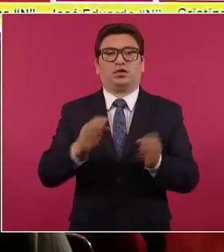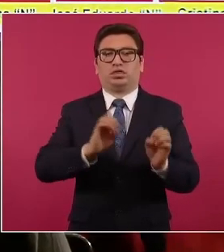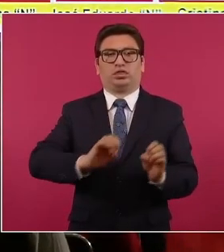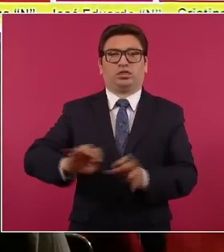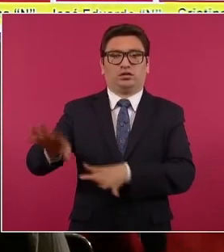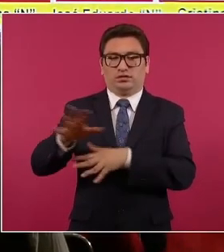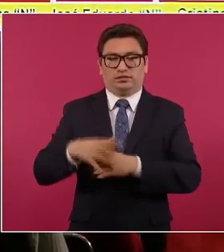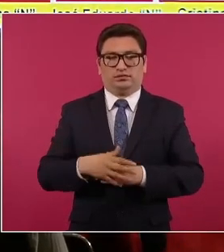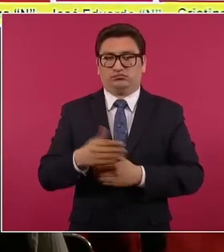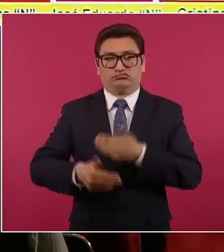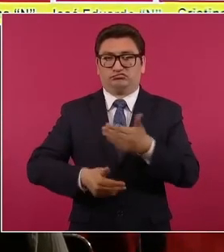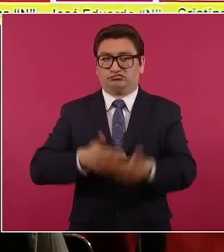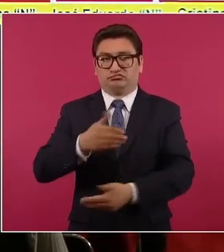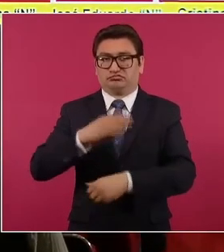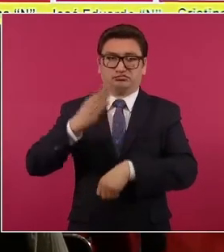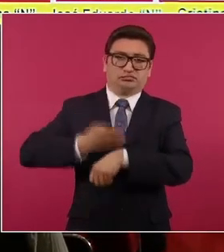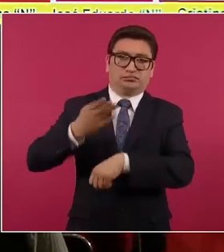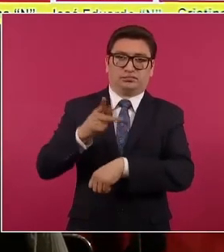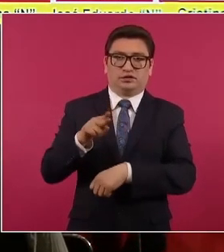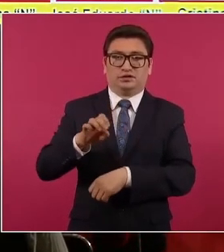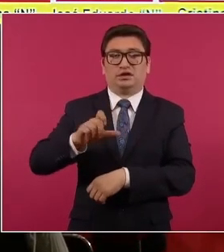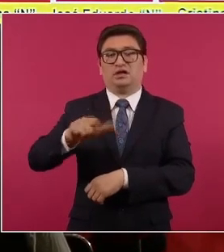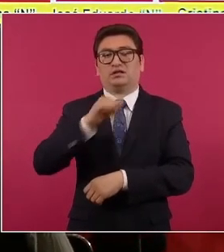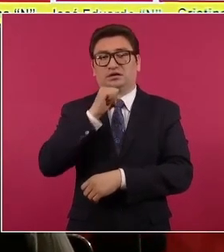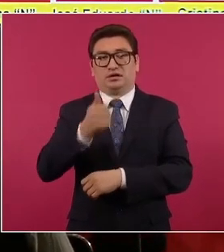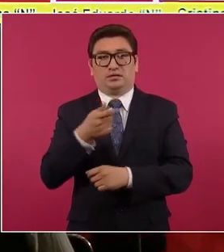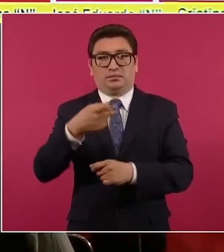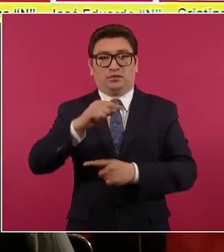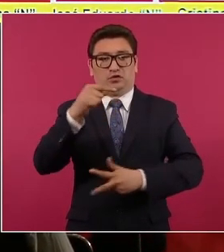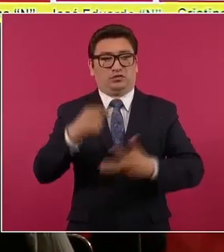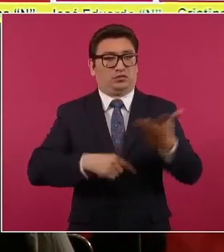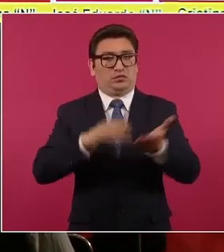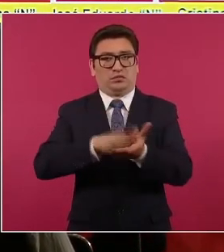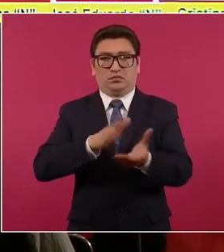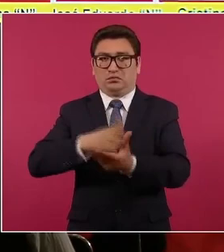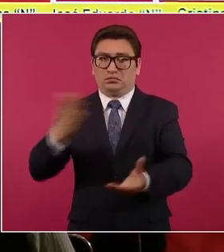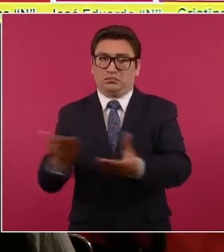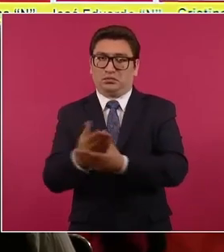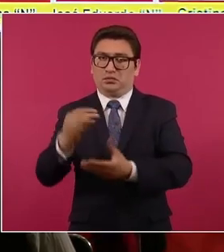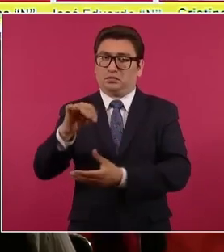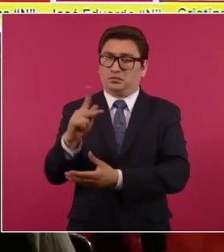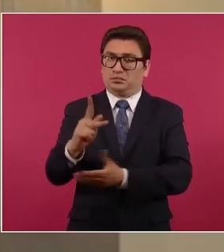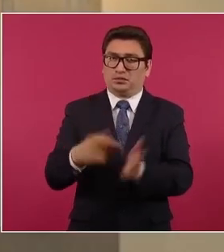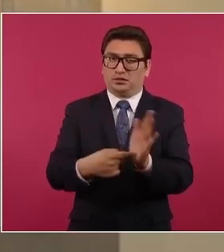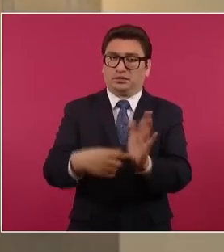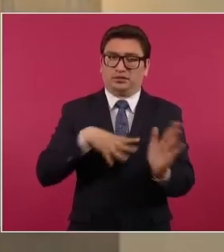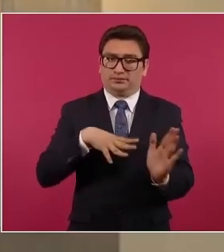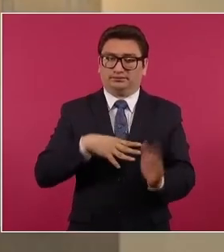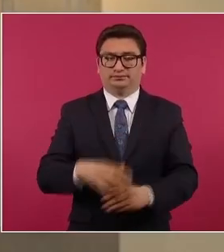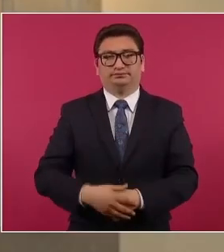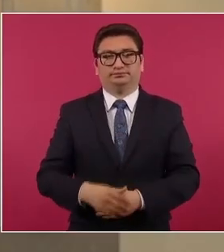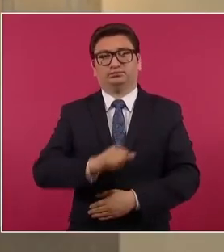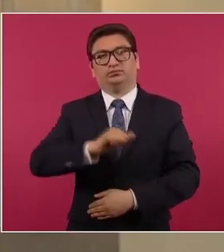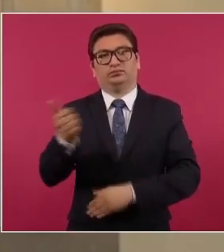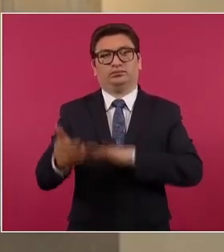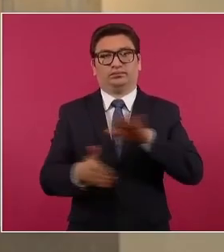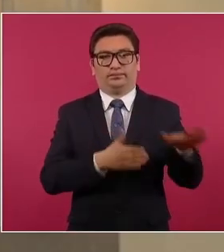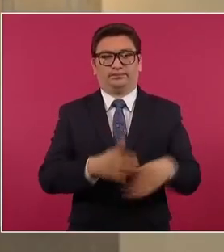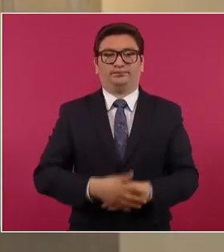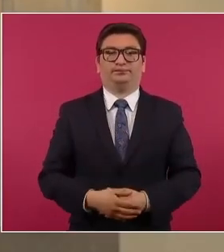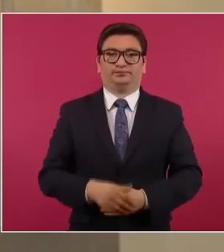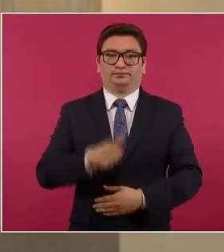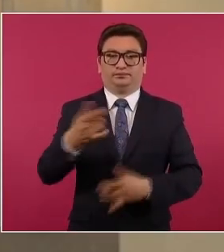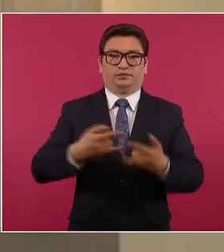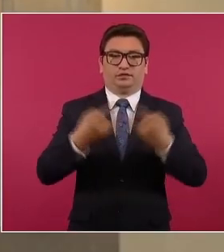vincularlos a proceso penal, no obstante, todos los elementos aportados por el Ministerio Público. Siguiente. Los